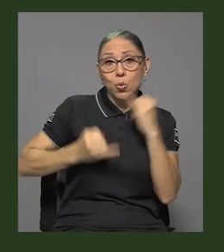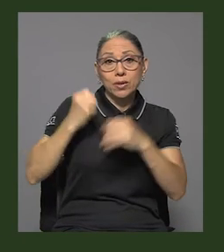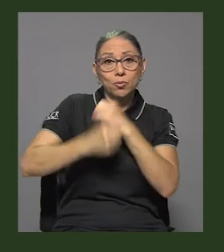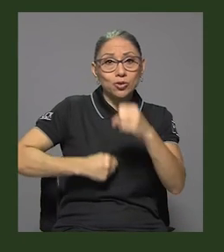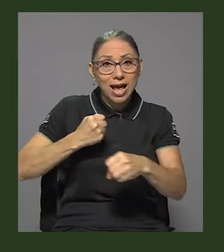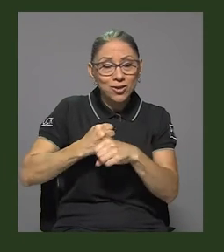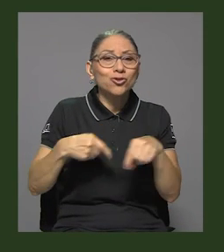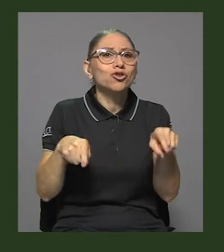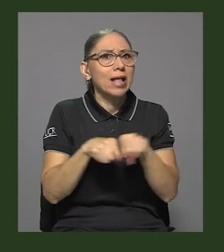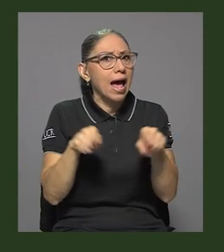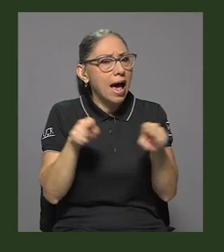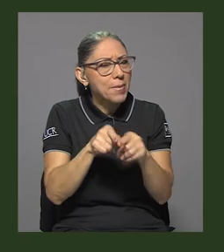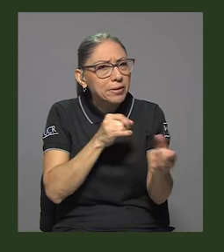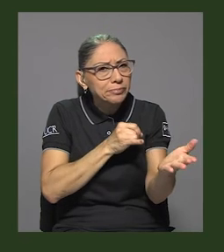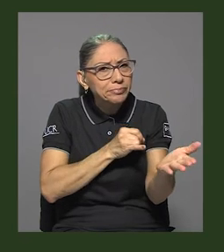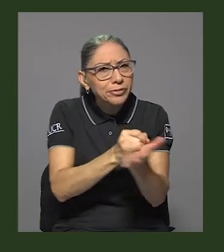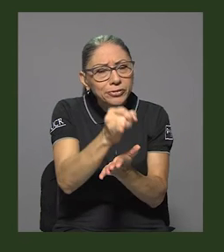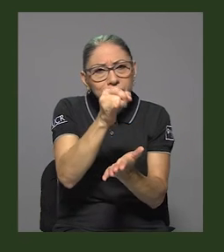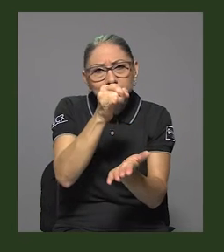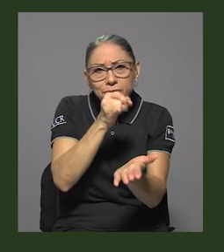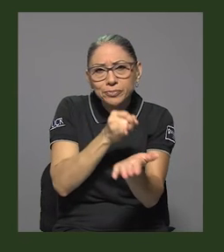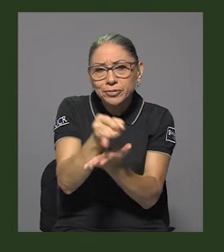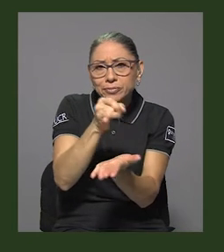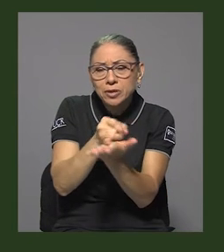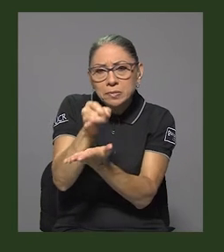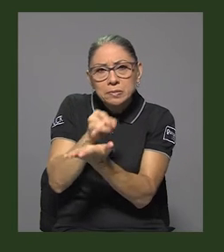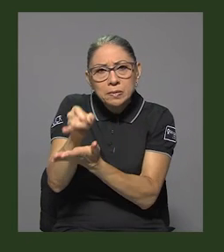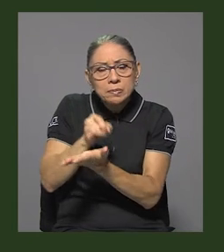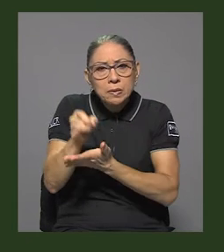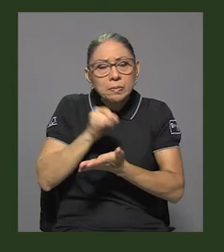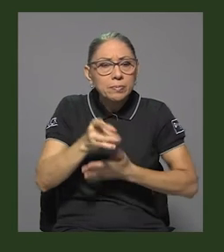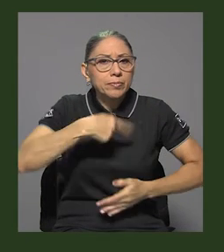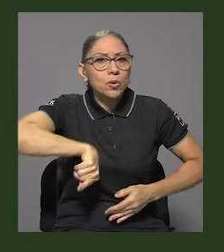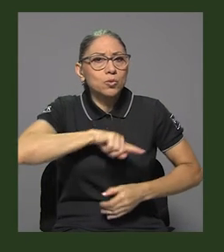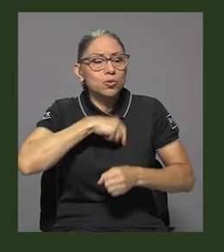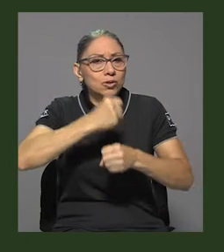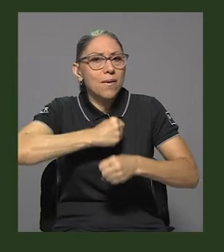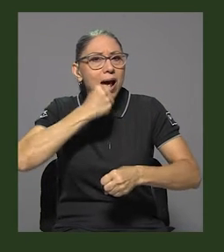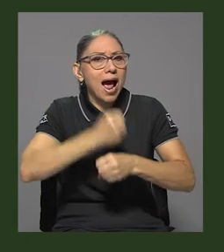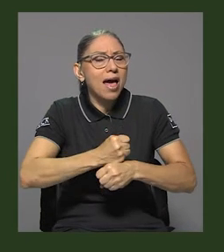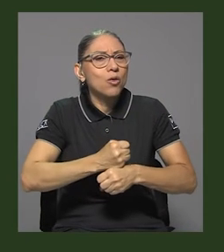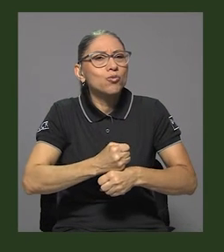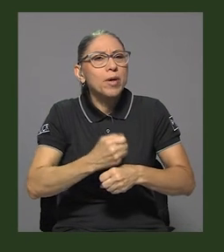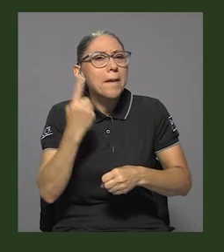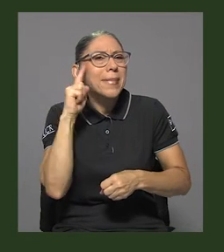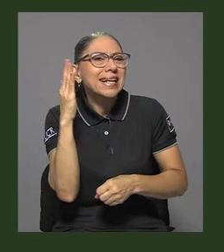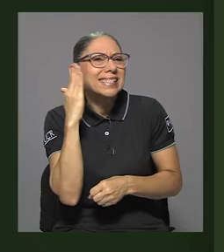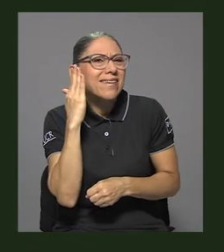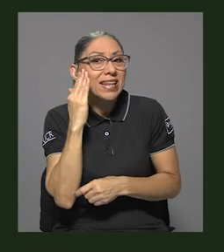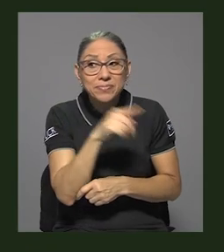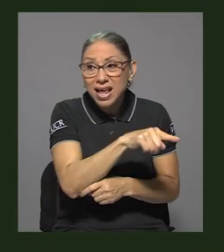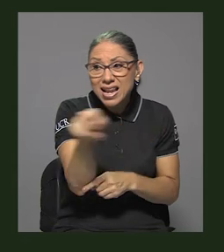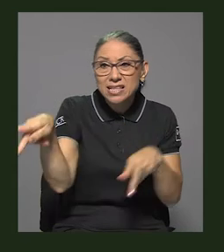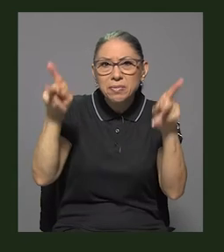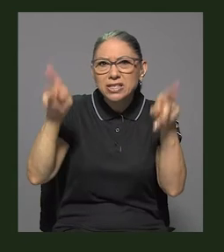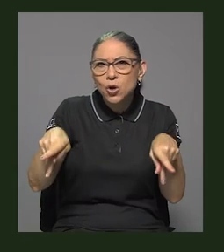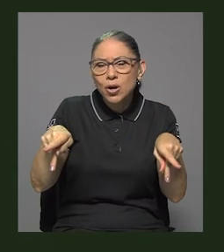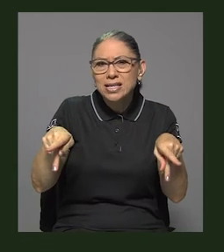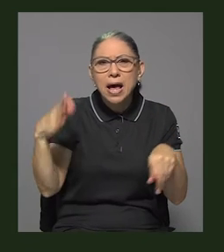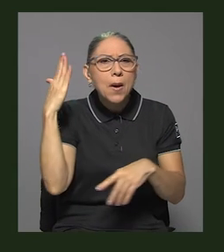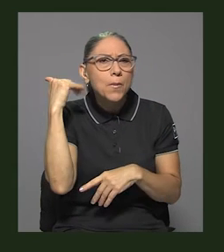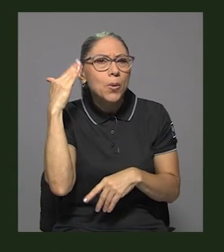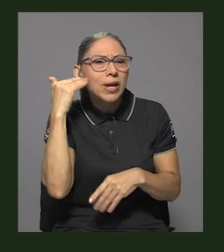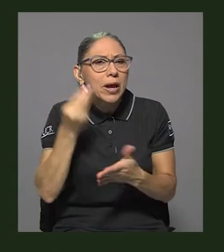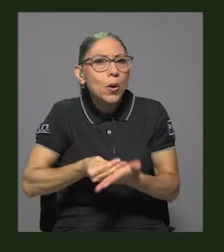también fuerte de investigación, donde hemos trabajado conociendo un poco qué motiva a las personas para realizar compras de alimentos